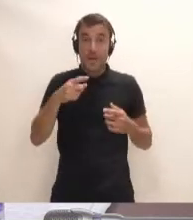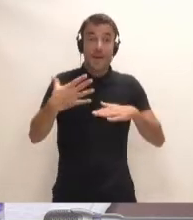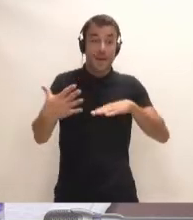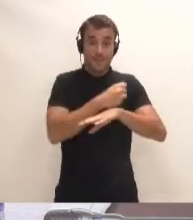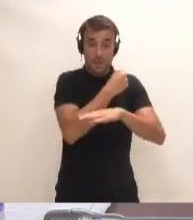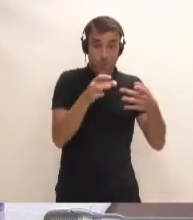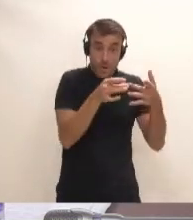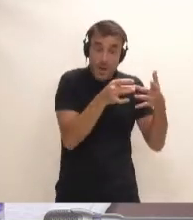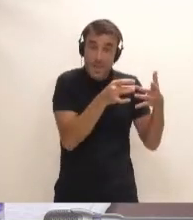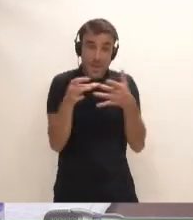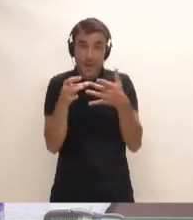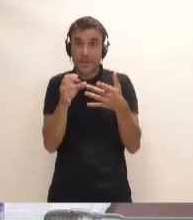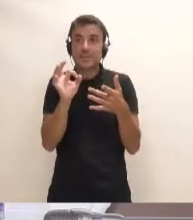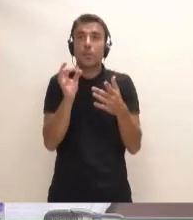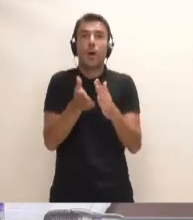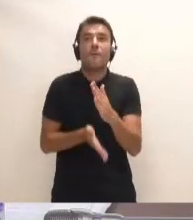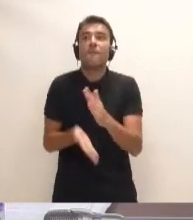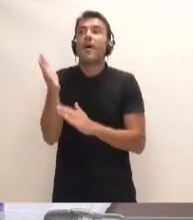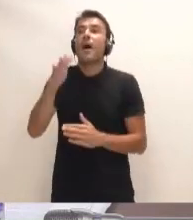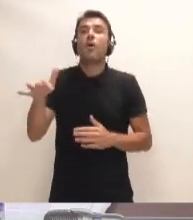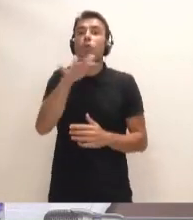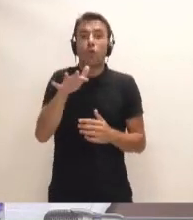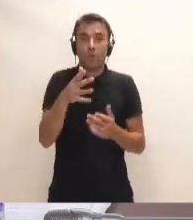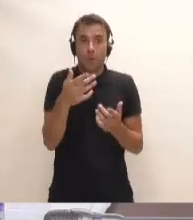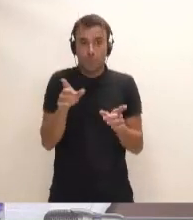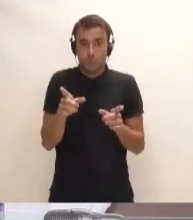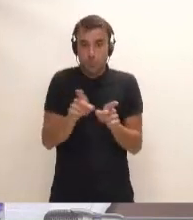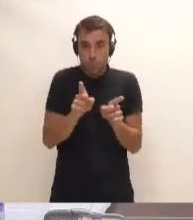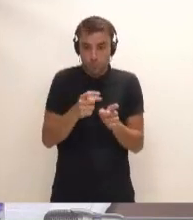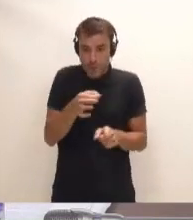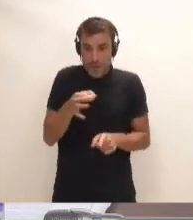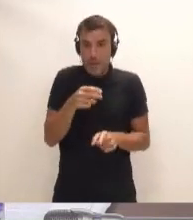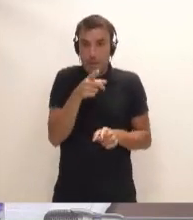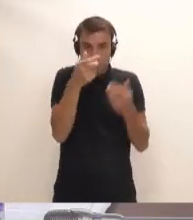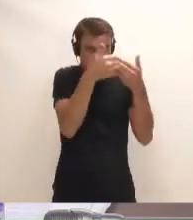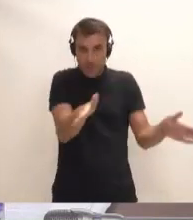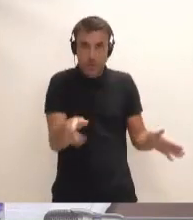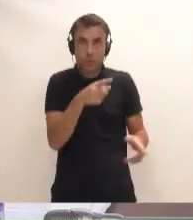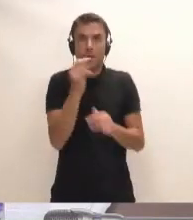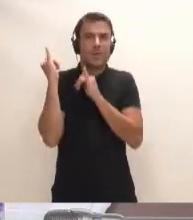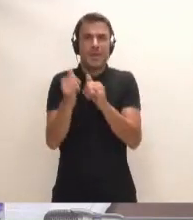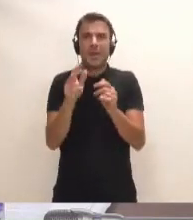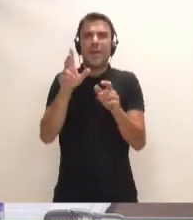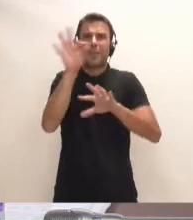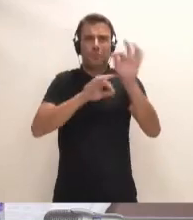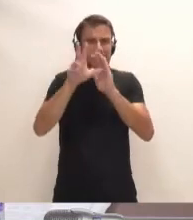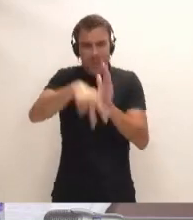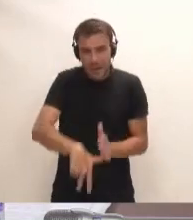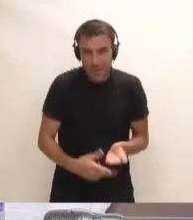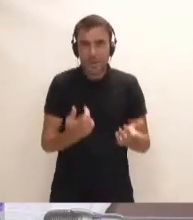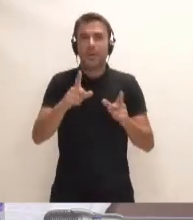cabildo a nivel de hacia dónde nos dirigimos como isla está absolutamente perdido. Siempre llega tarde a las decisiones,